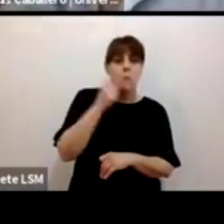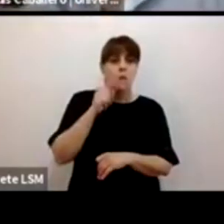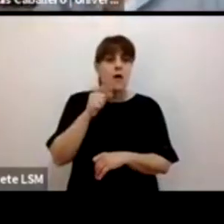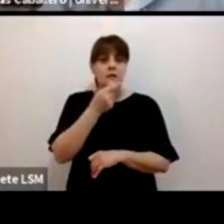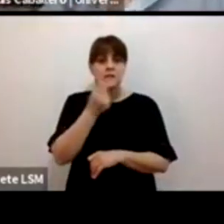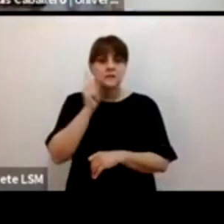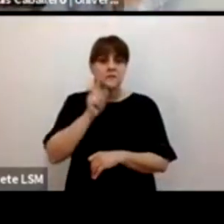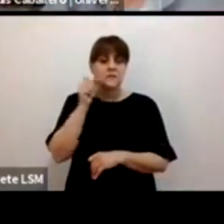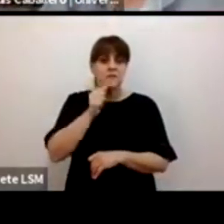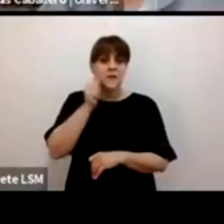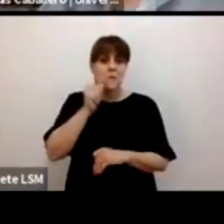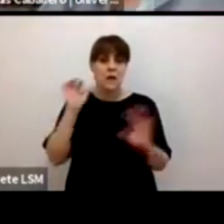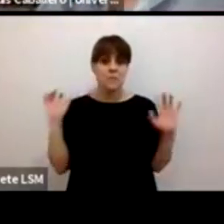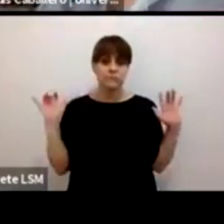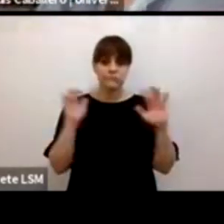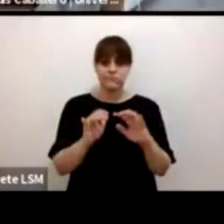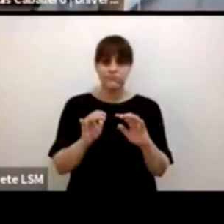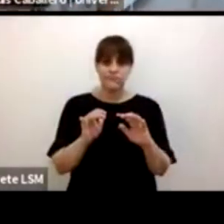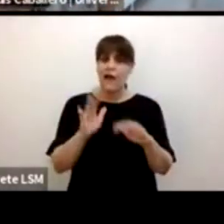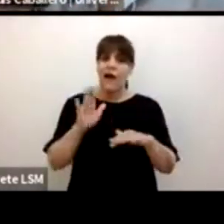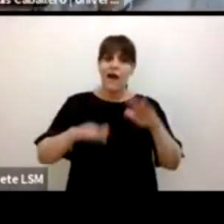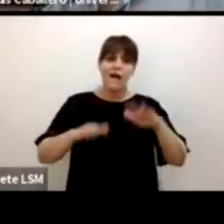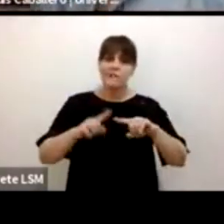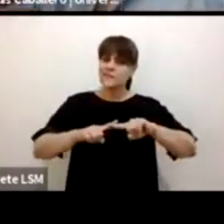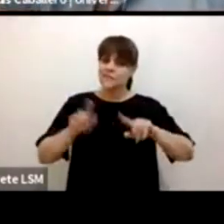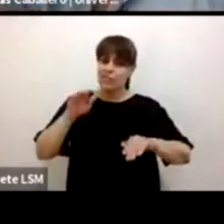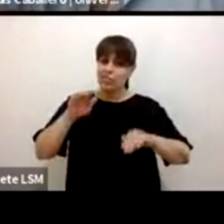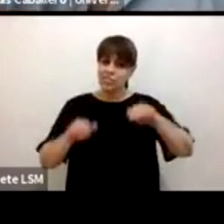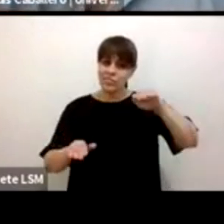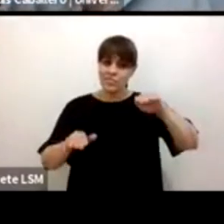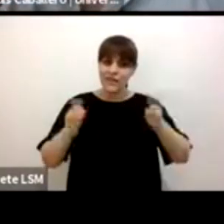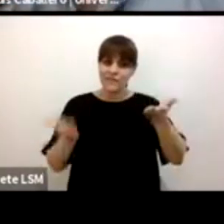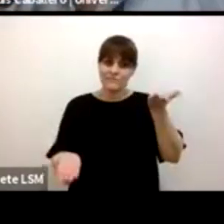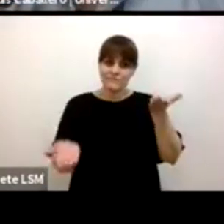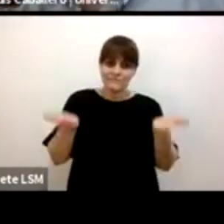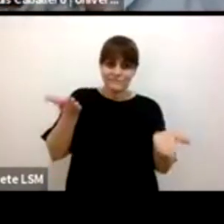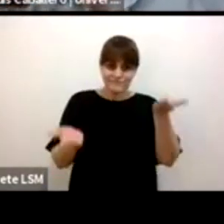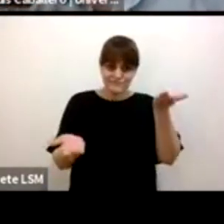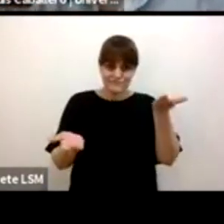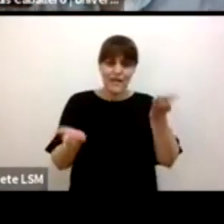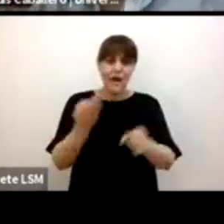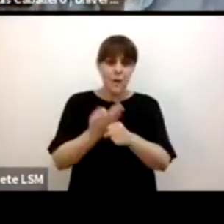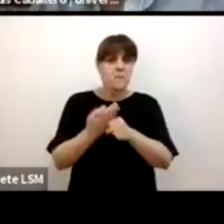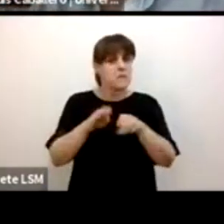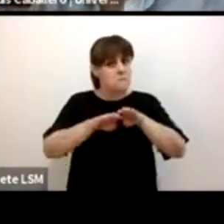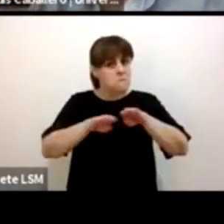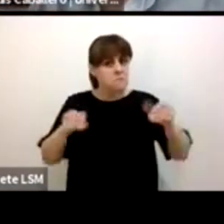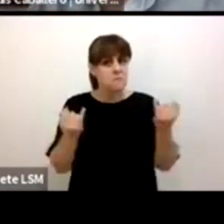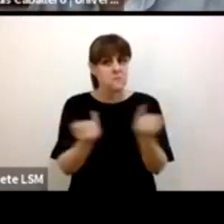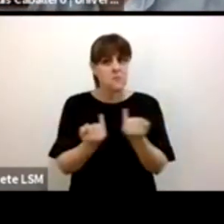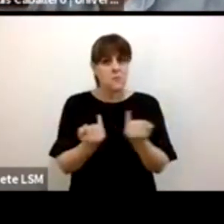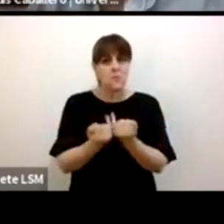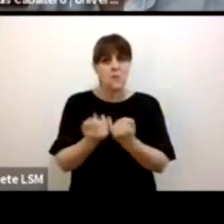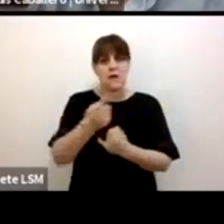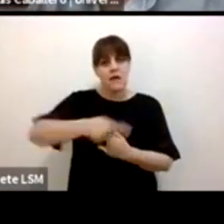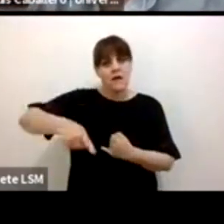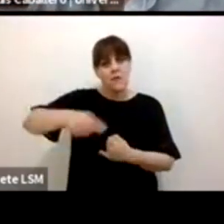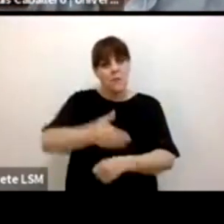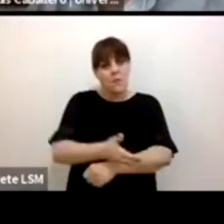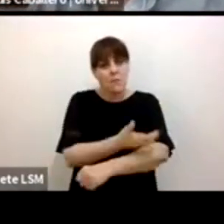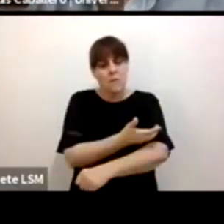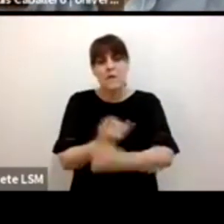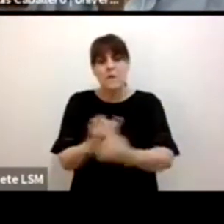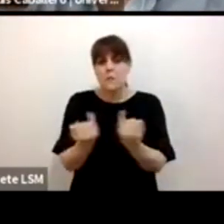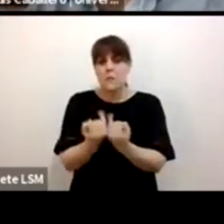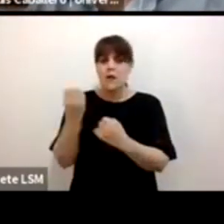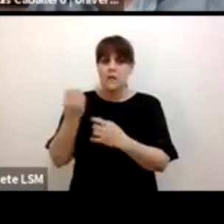agradezco mucho esta invitación y además el poder compartir con los colegas que también van a exponer. Quisiera,